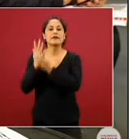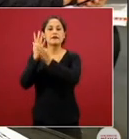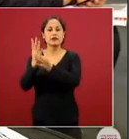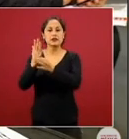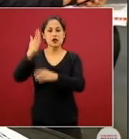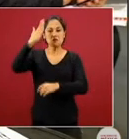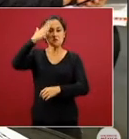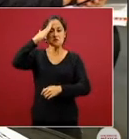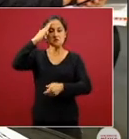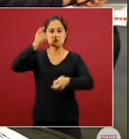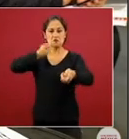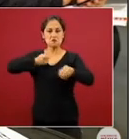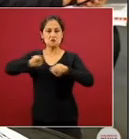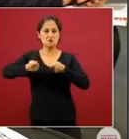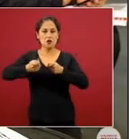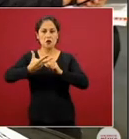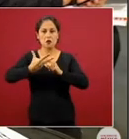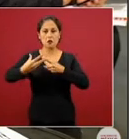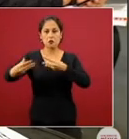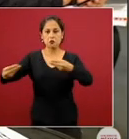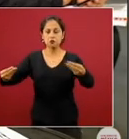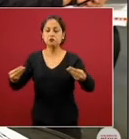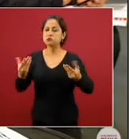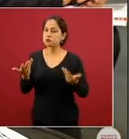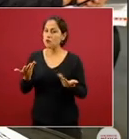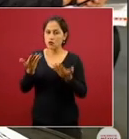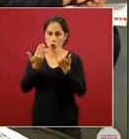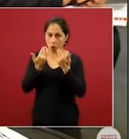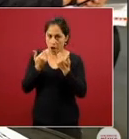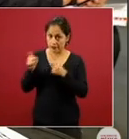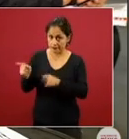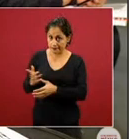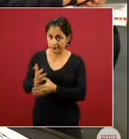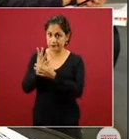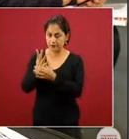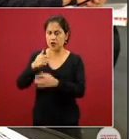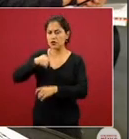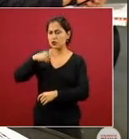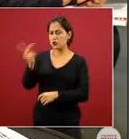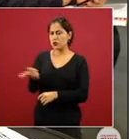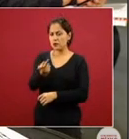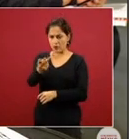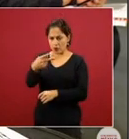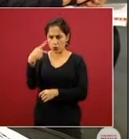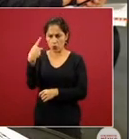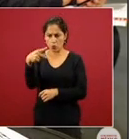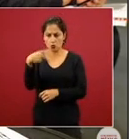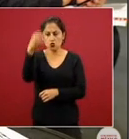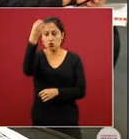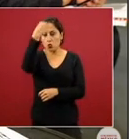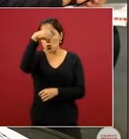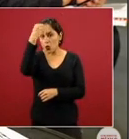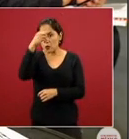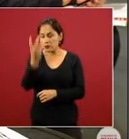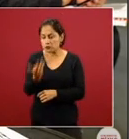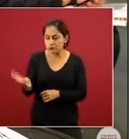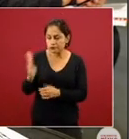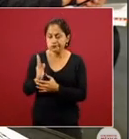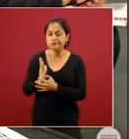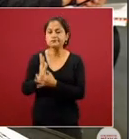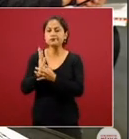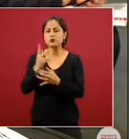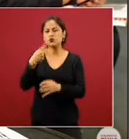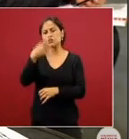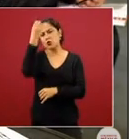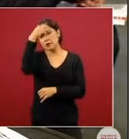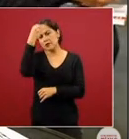conducción de la epidemia quisiera preguntarle a usted su opinión respecto de esto que dicen que no hay claridad en